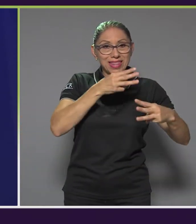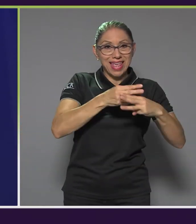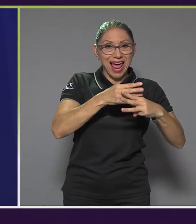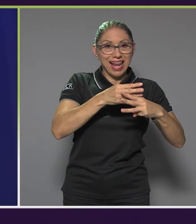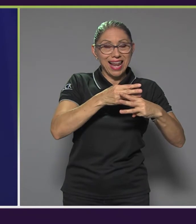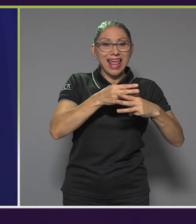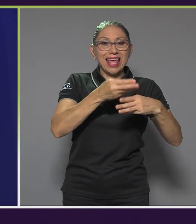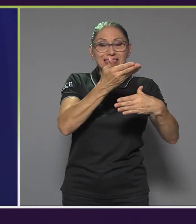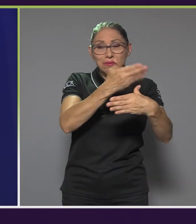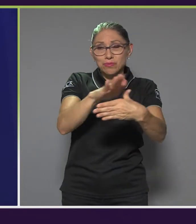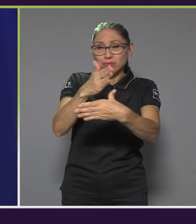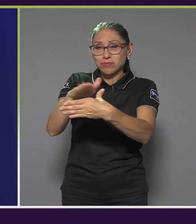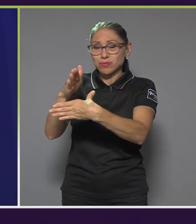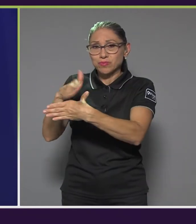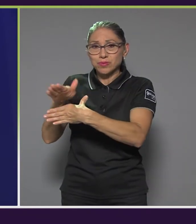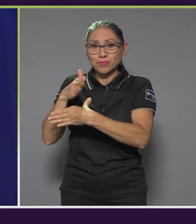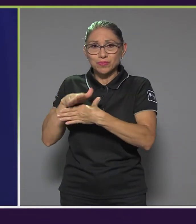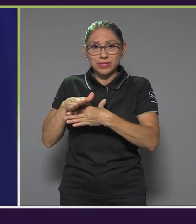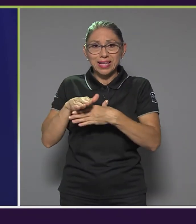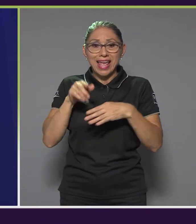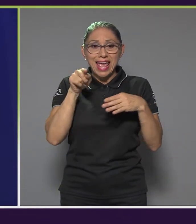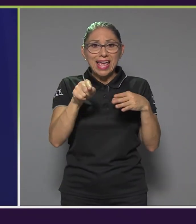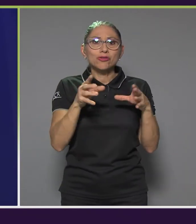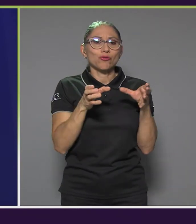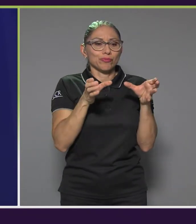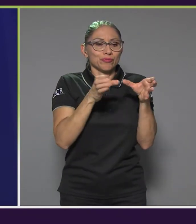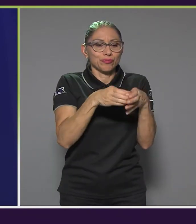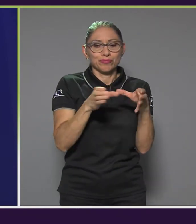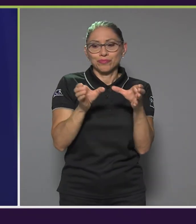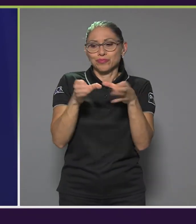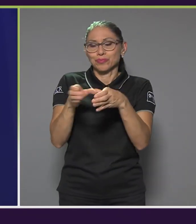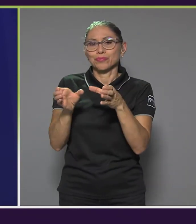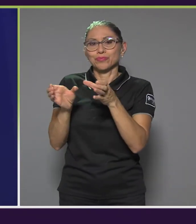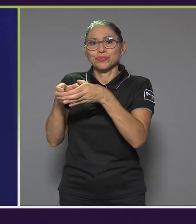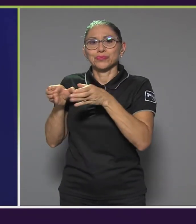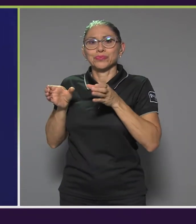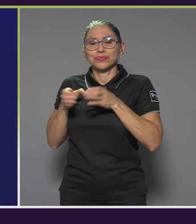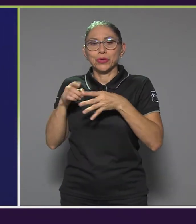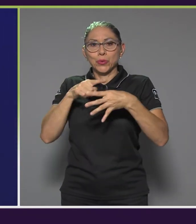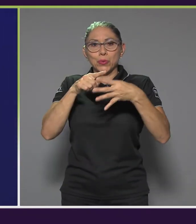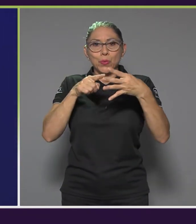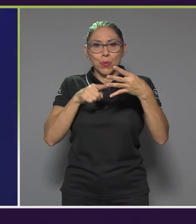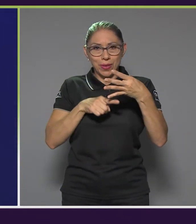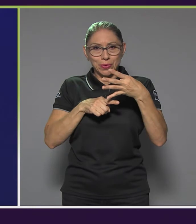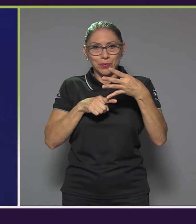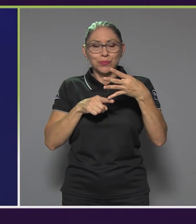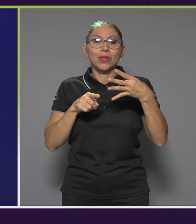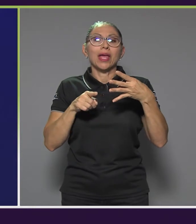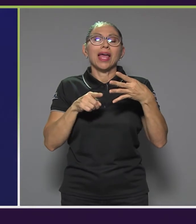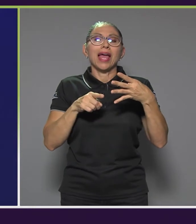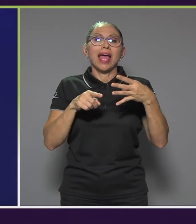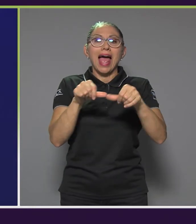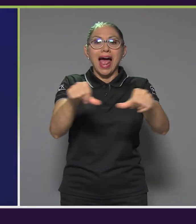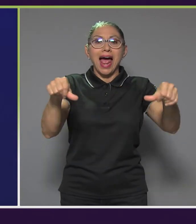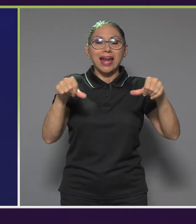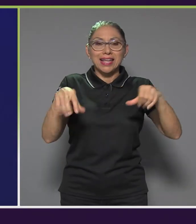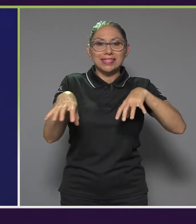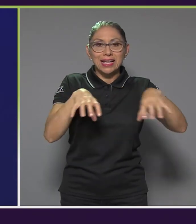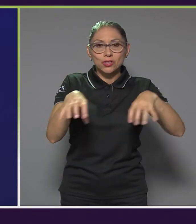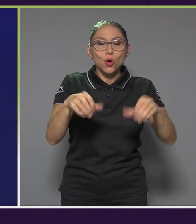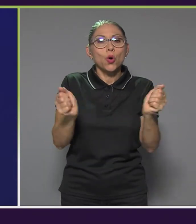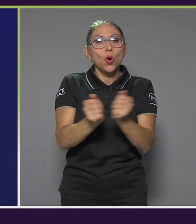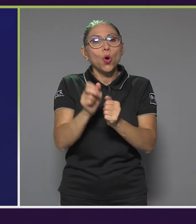grandes áreas de acción. O, sí, se adaptaron en cuatro líneas y dos enfoques muy específicos de participación